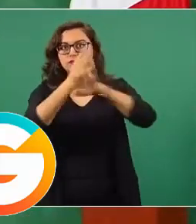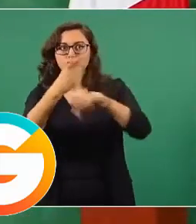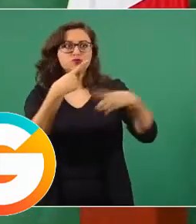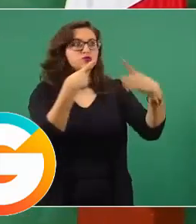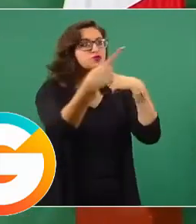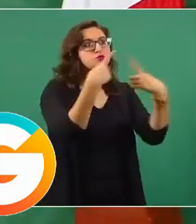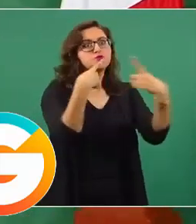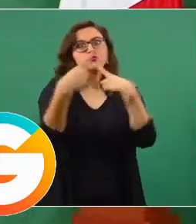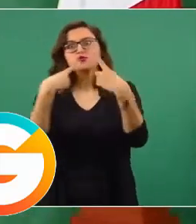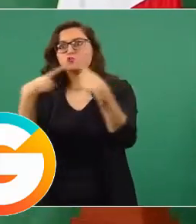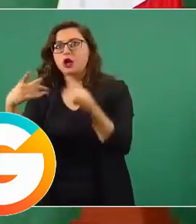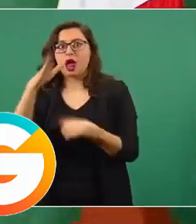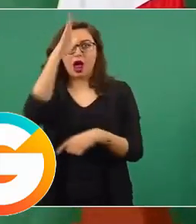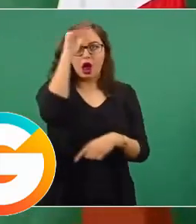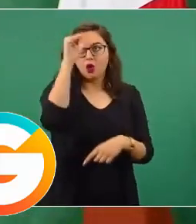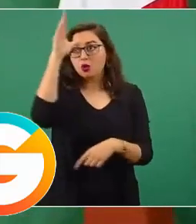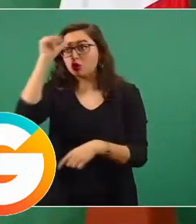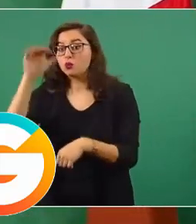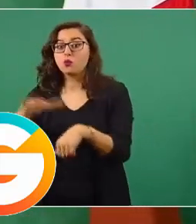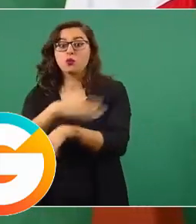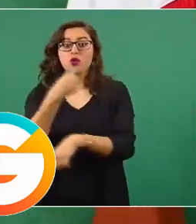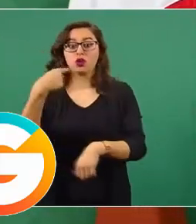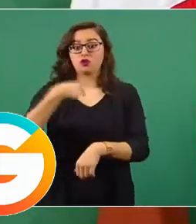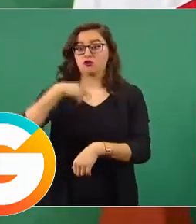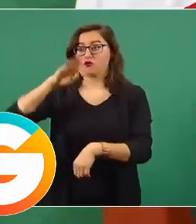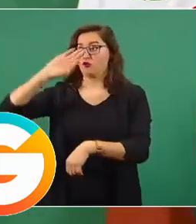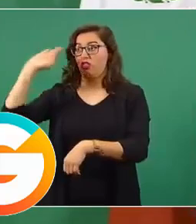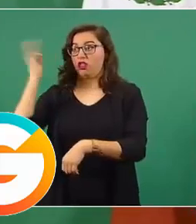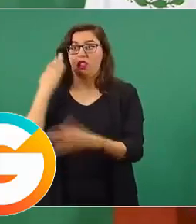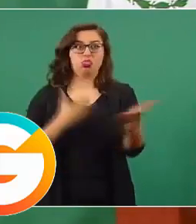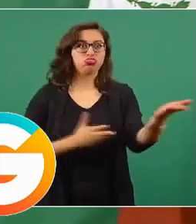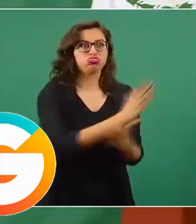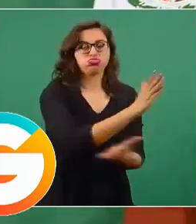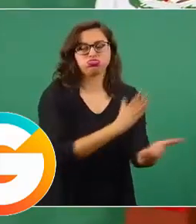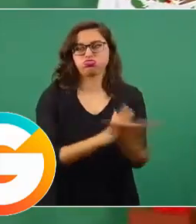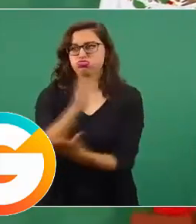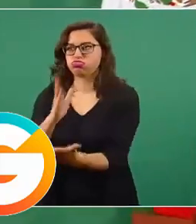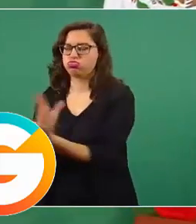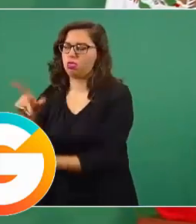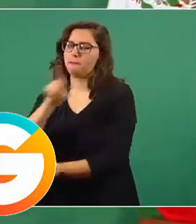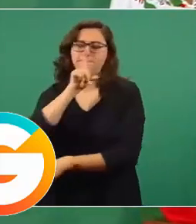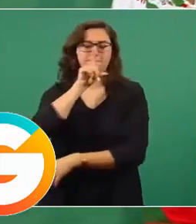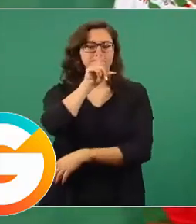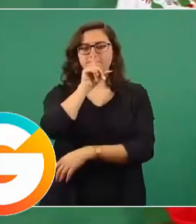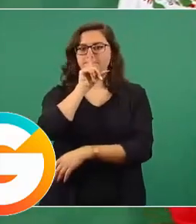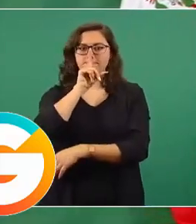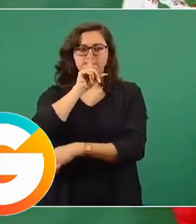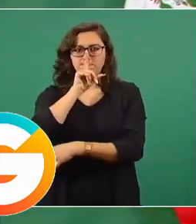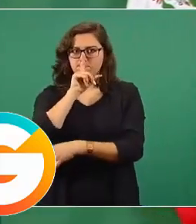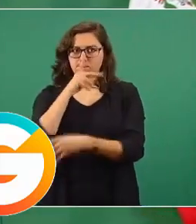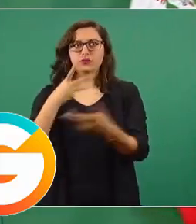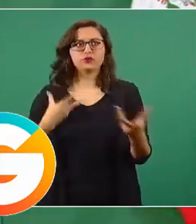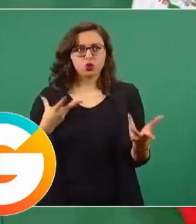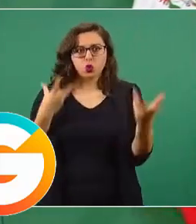indebida, pero que se sientan protegidos, que no están solos.